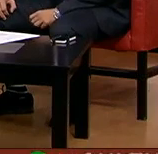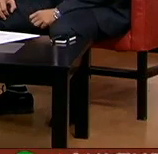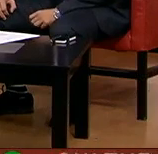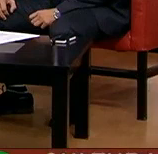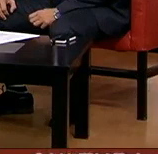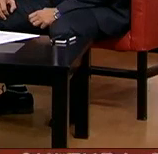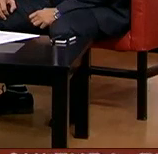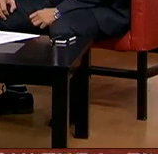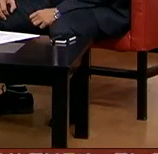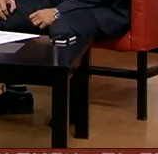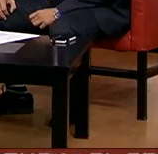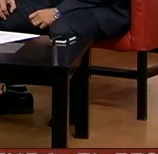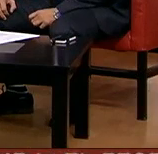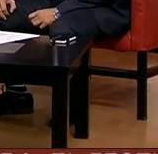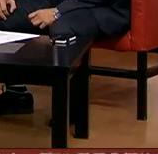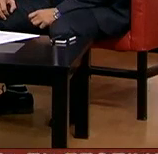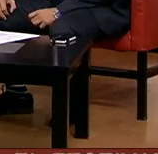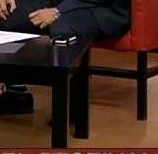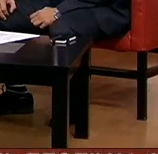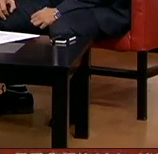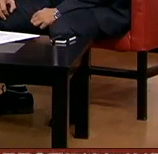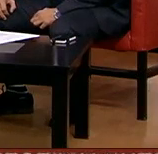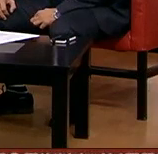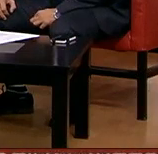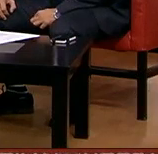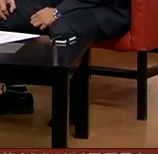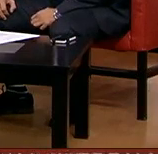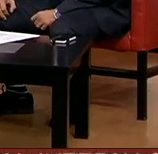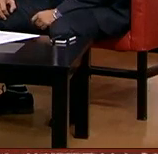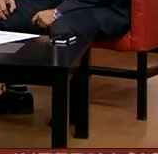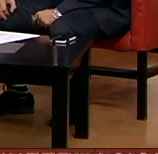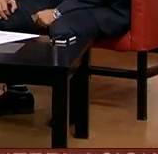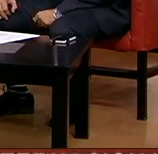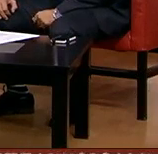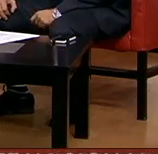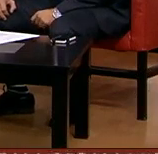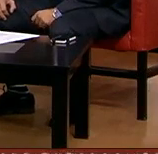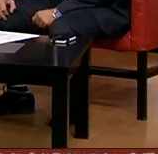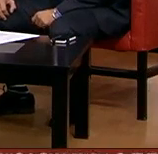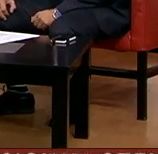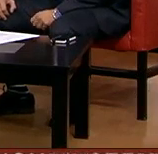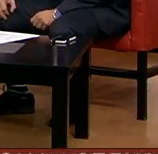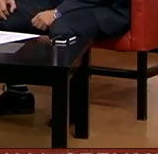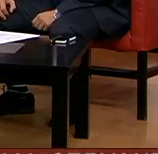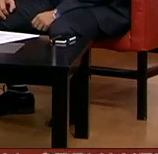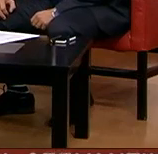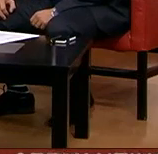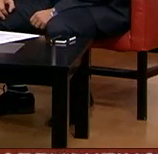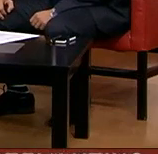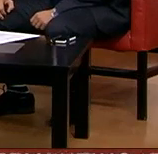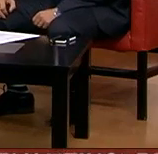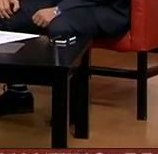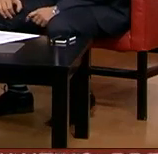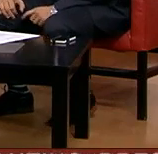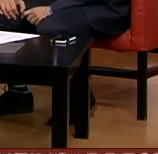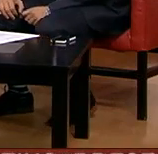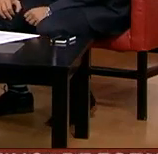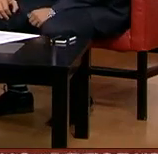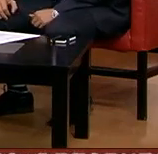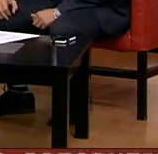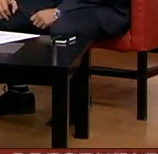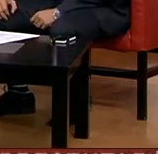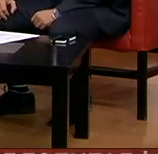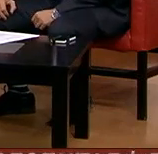Volver al Futuro entonces hay un toque humorístico también bastante palpable se van a divertir